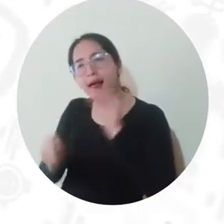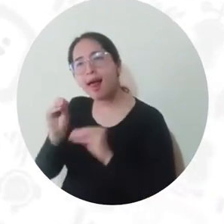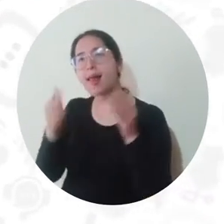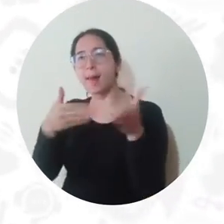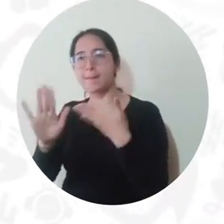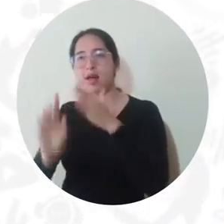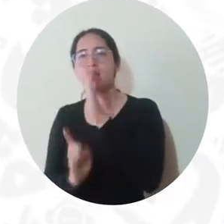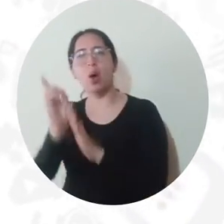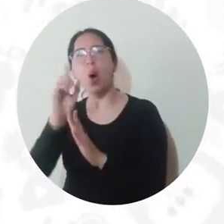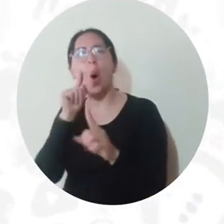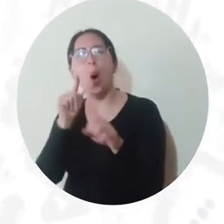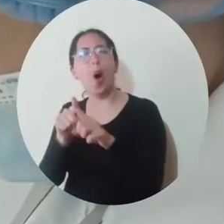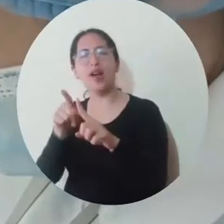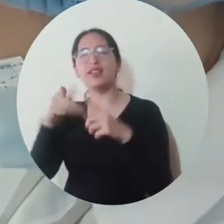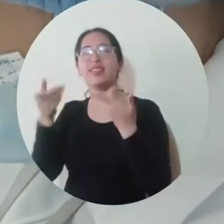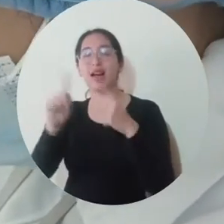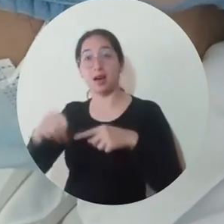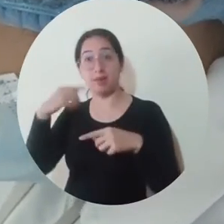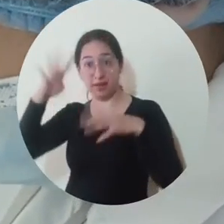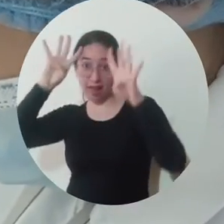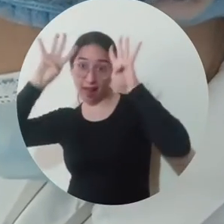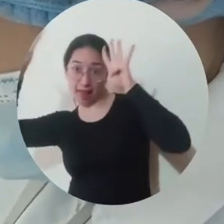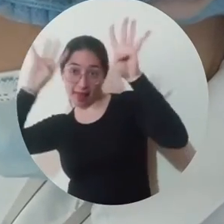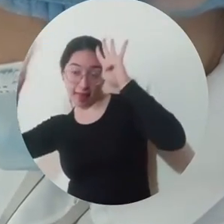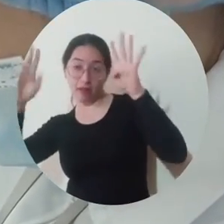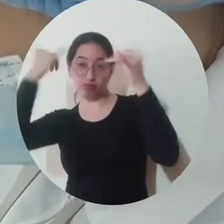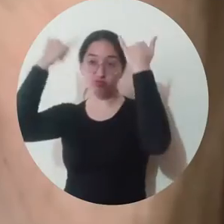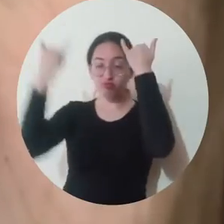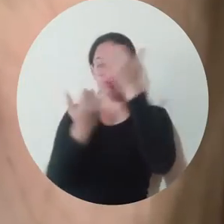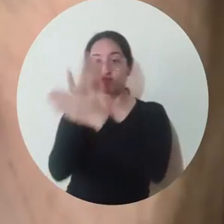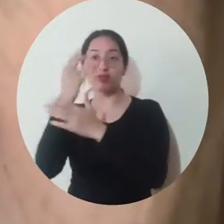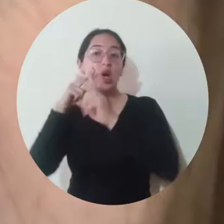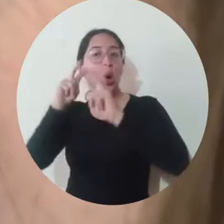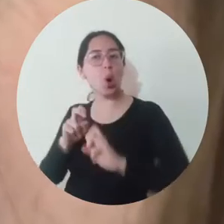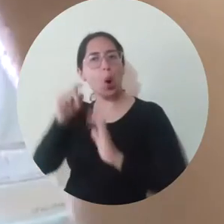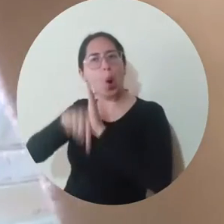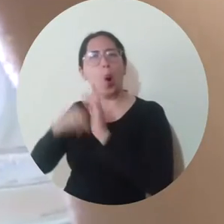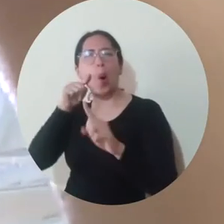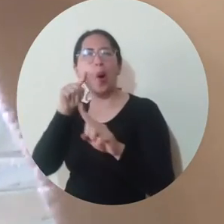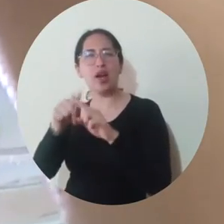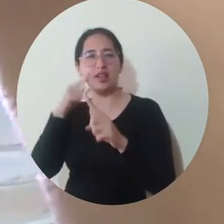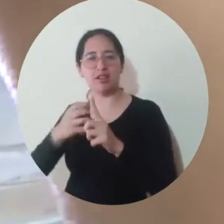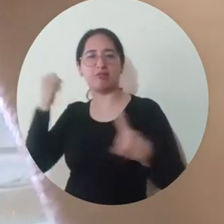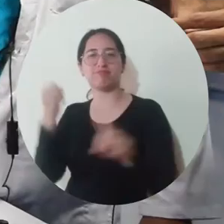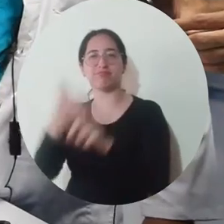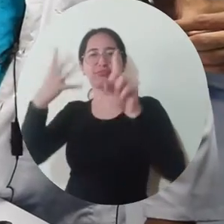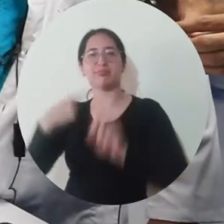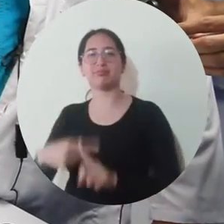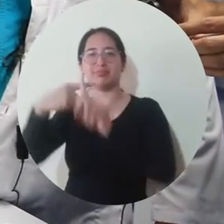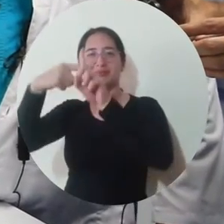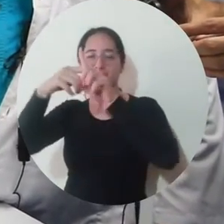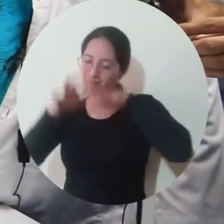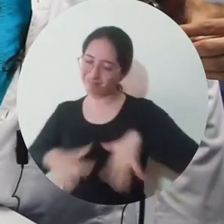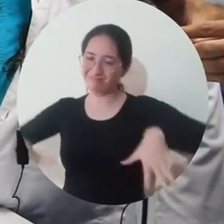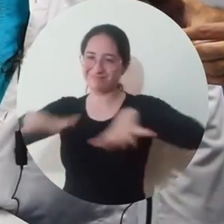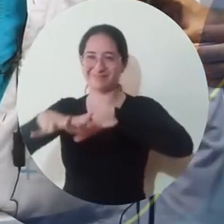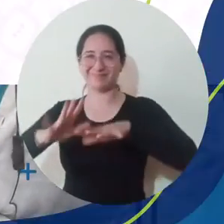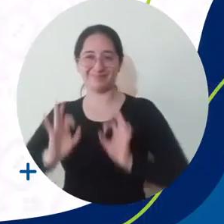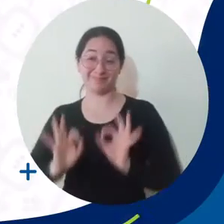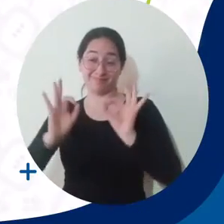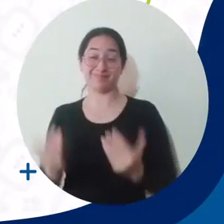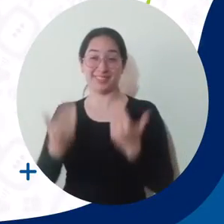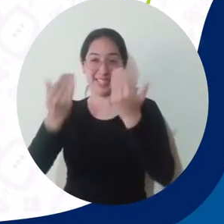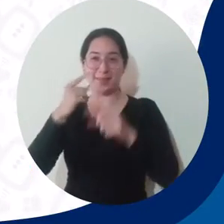desarrollo, en el que se establece como prioridad la creación, investigación e innovación para la generación de valor e impacto positivo en el